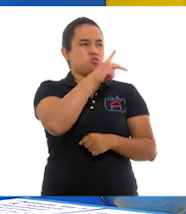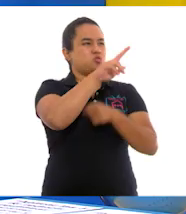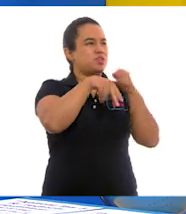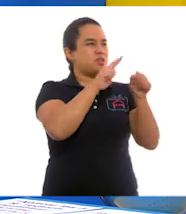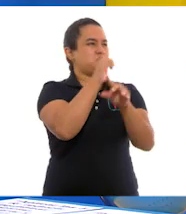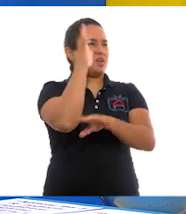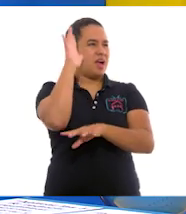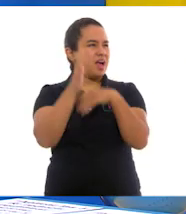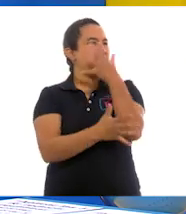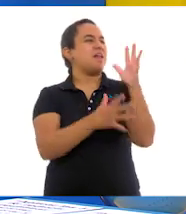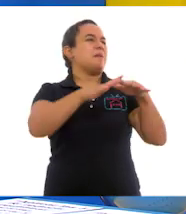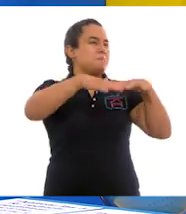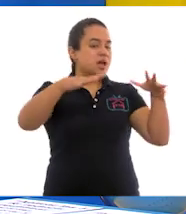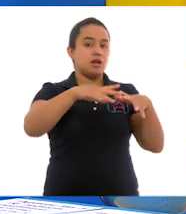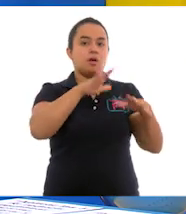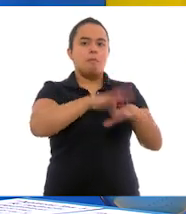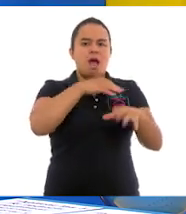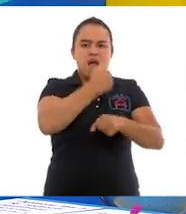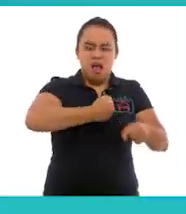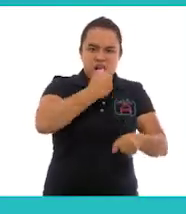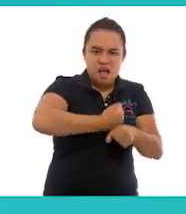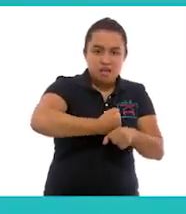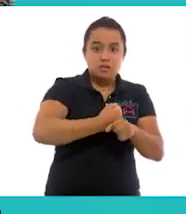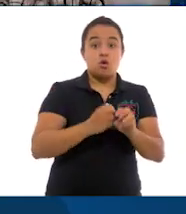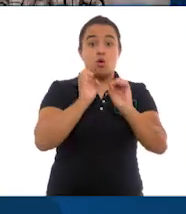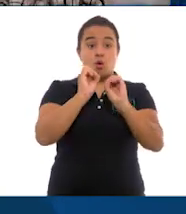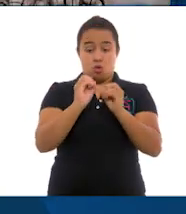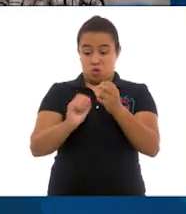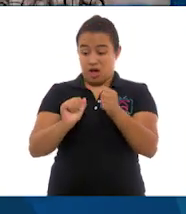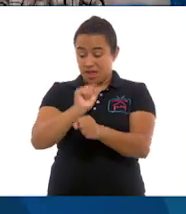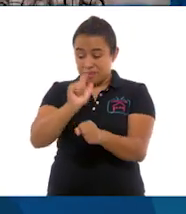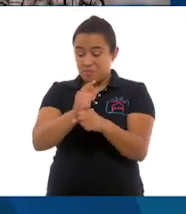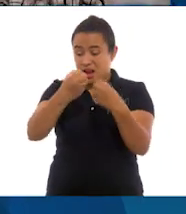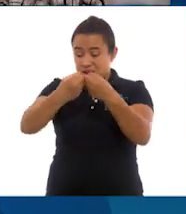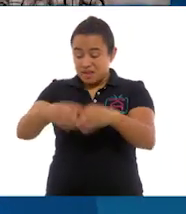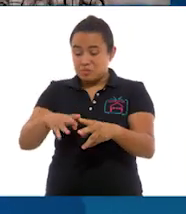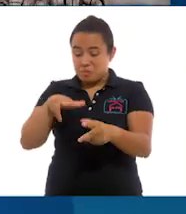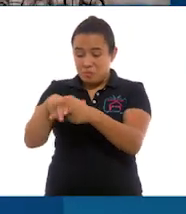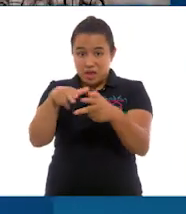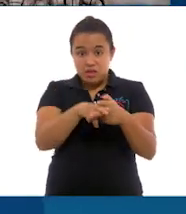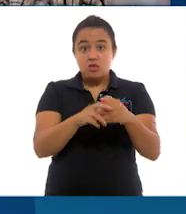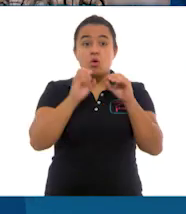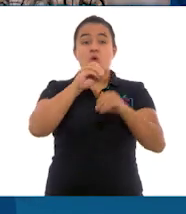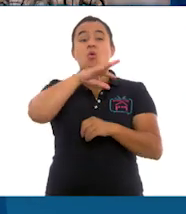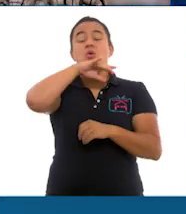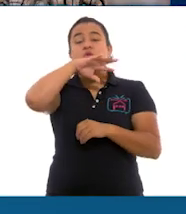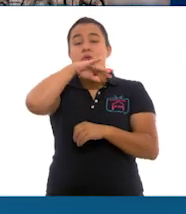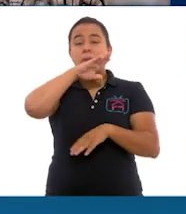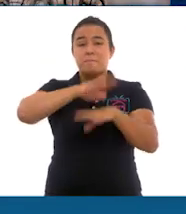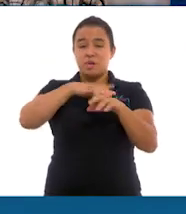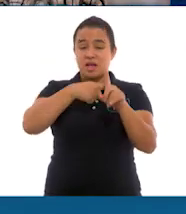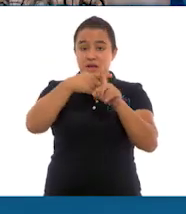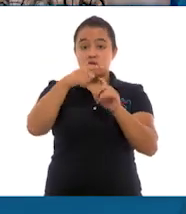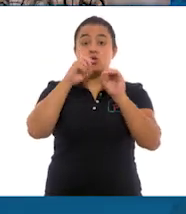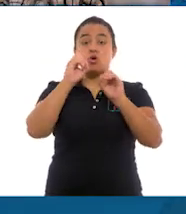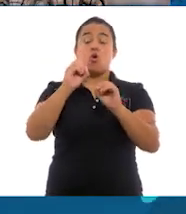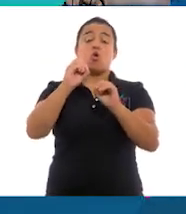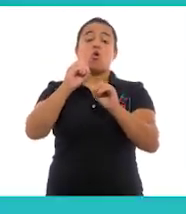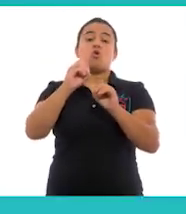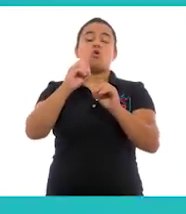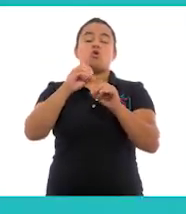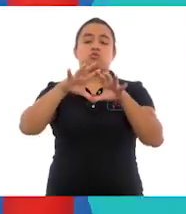naturales, la pérdida de los hábitats de las especies, la contaminación ambiental y el calentamiento global. Así es.